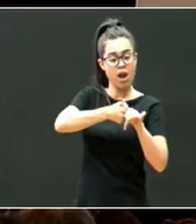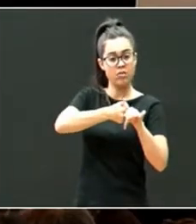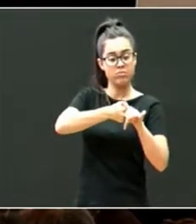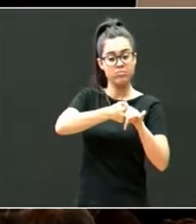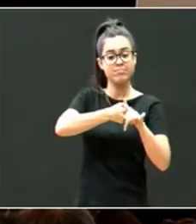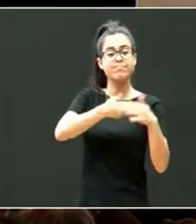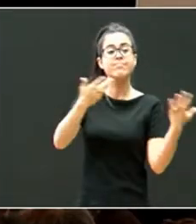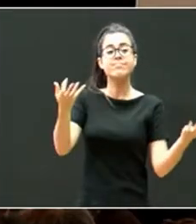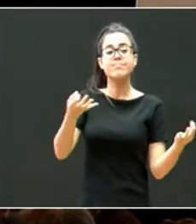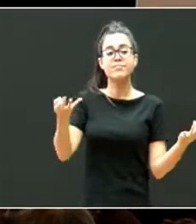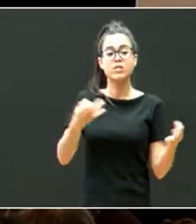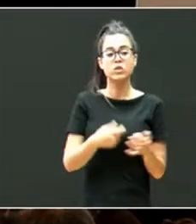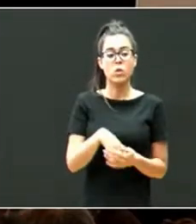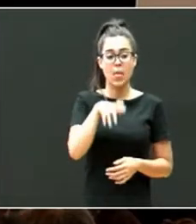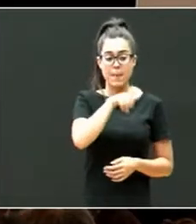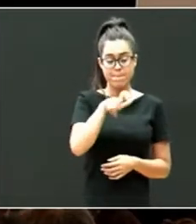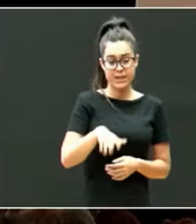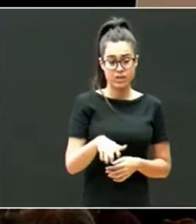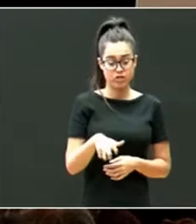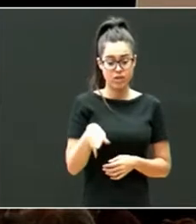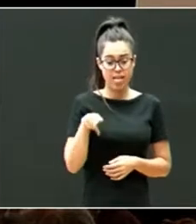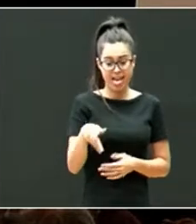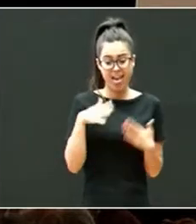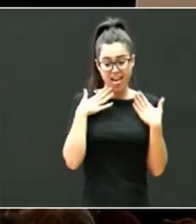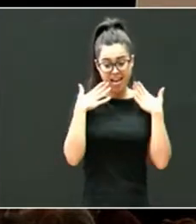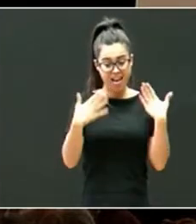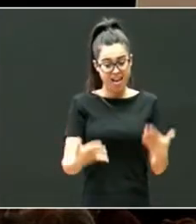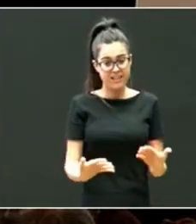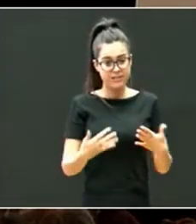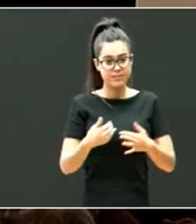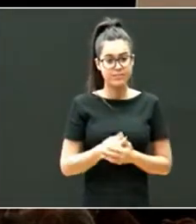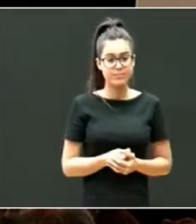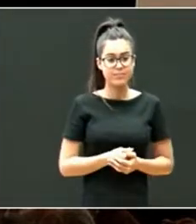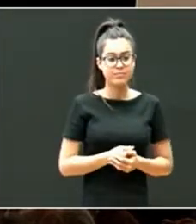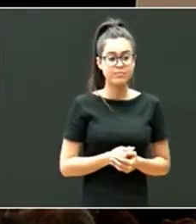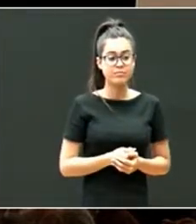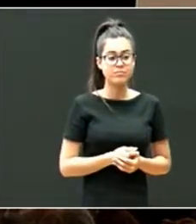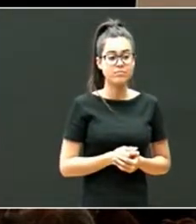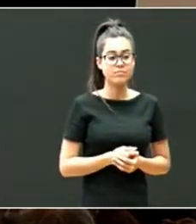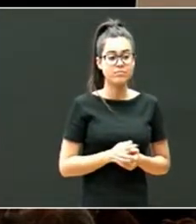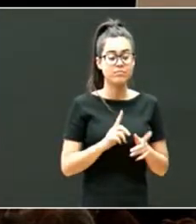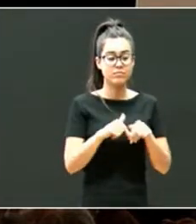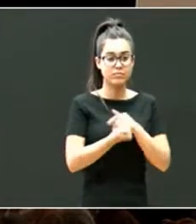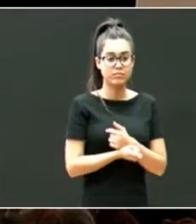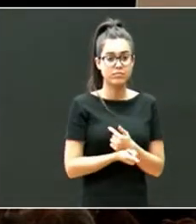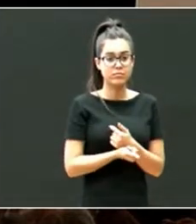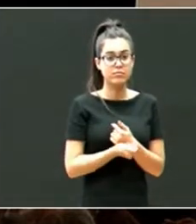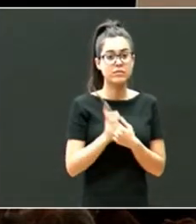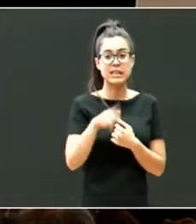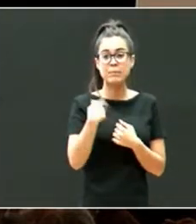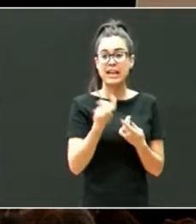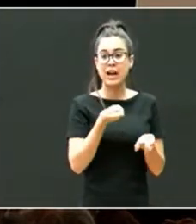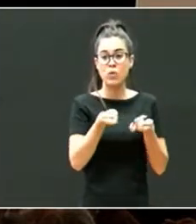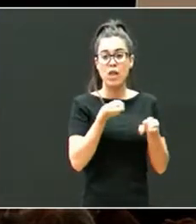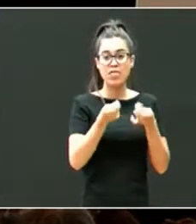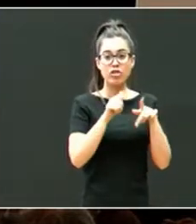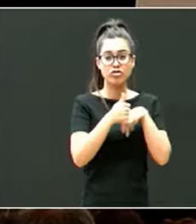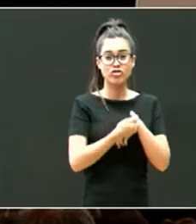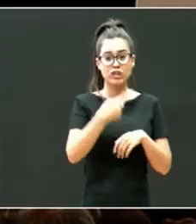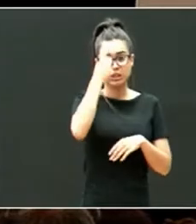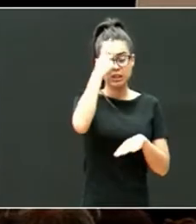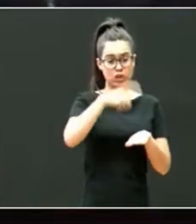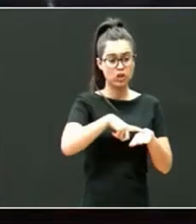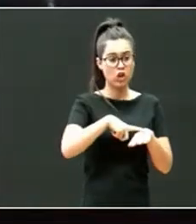través da qual se vai producir todo o que é a regulación psicofisiológica e emocional do sistema